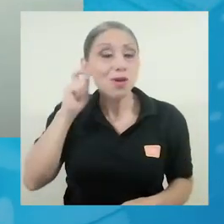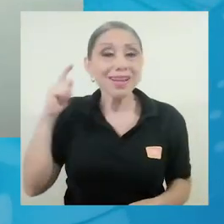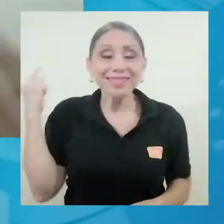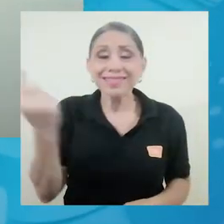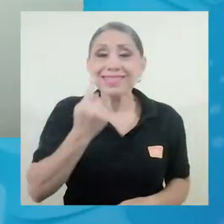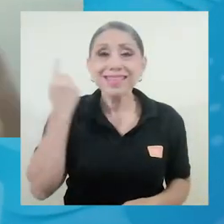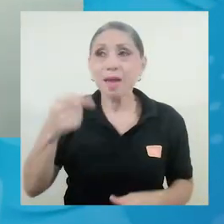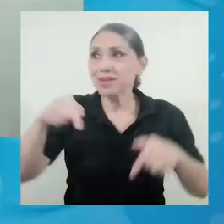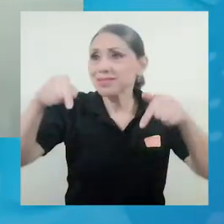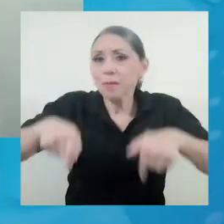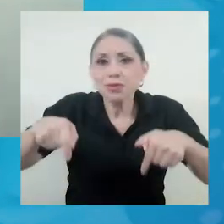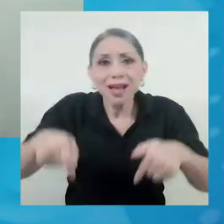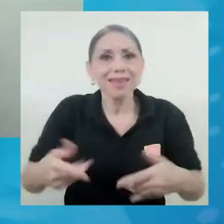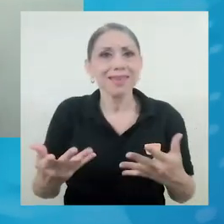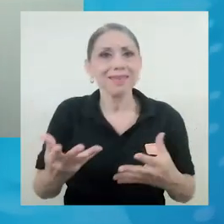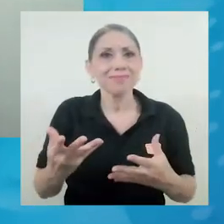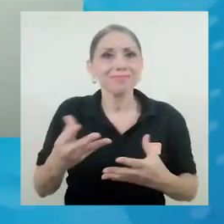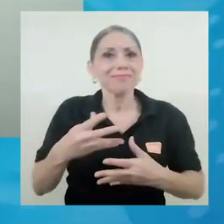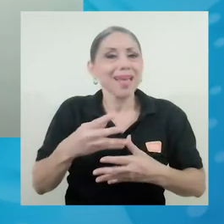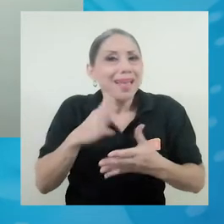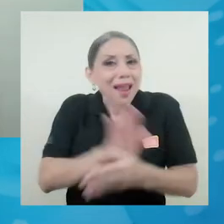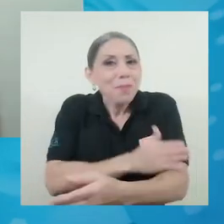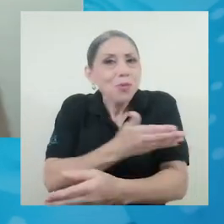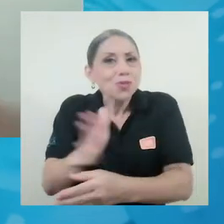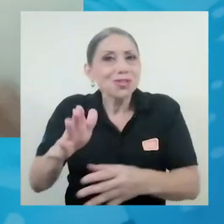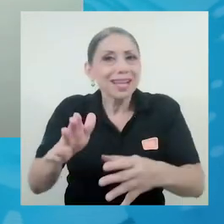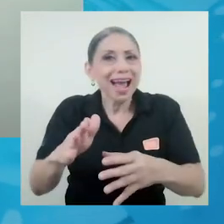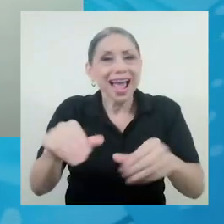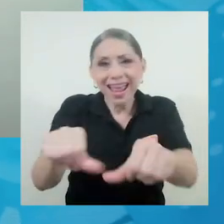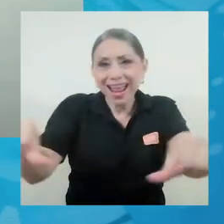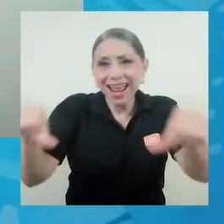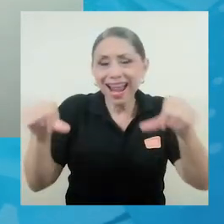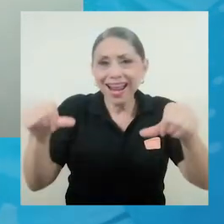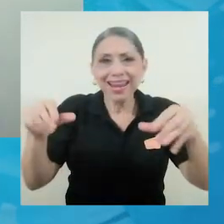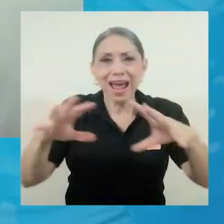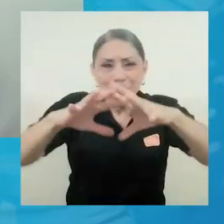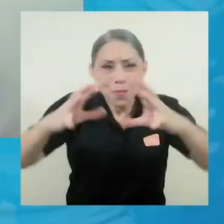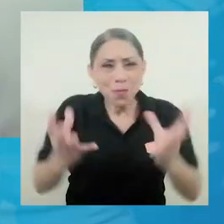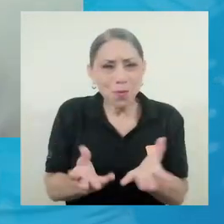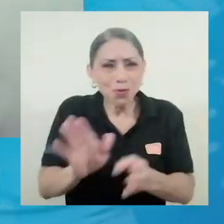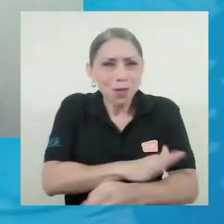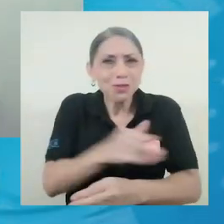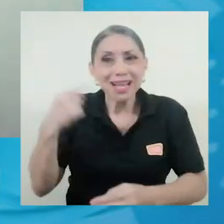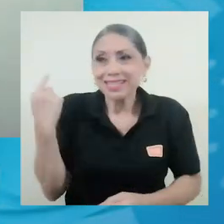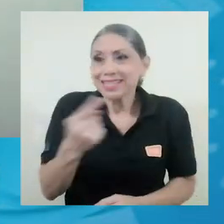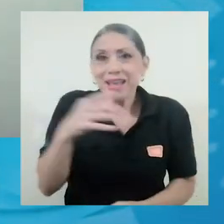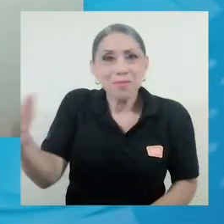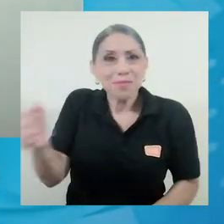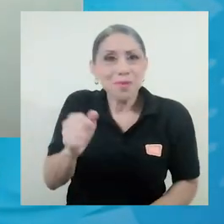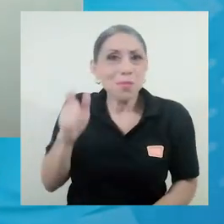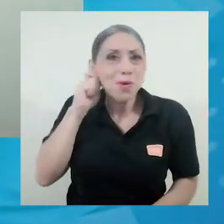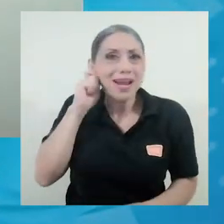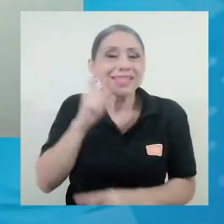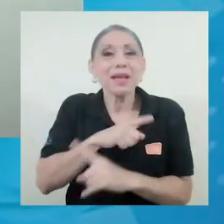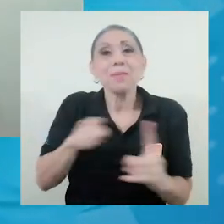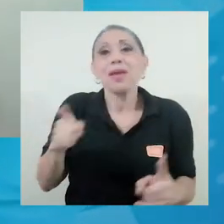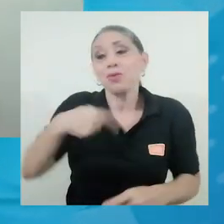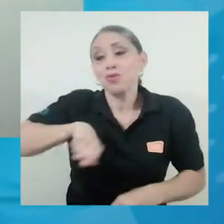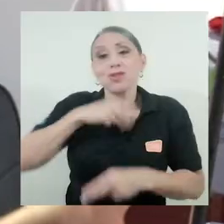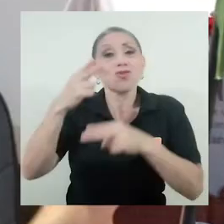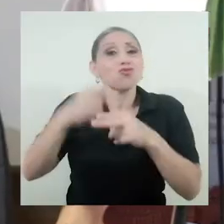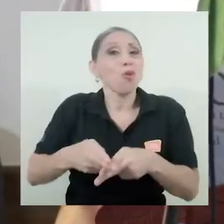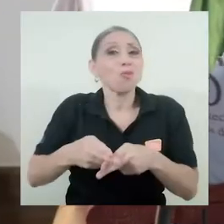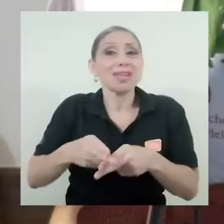las mujeres siempre estuvimos aquí en la música, el mundo de la música siempre ha tenido mujeres, lo que pasa es que nuestros nombres nunca fueron